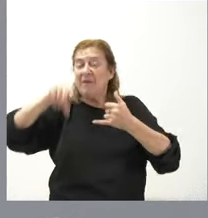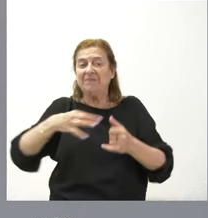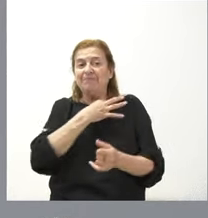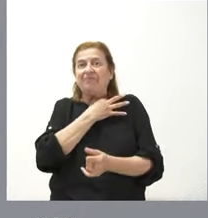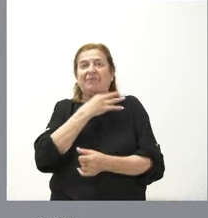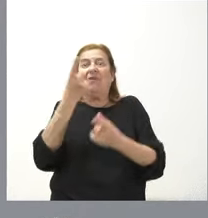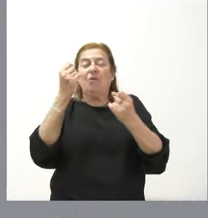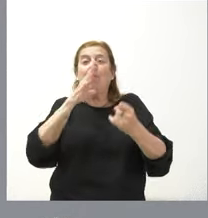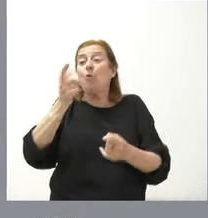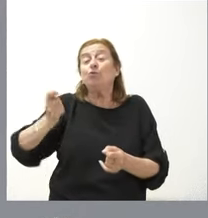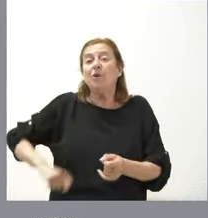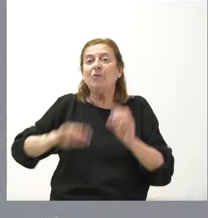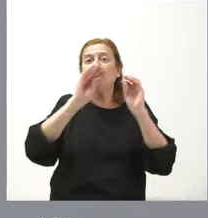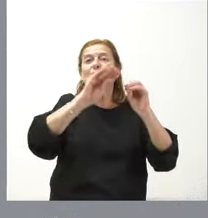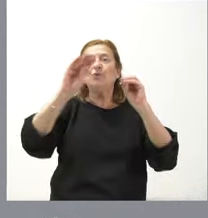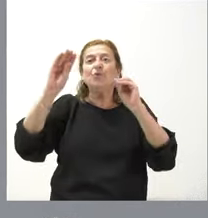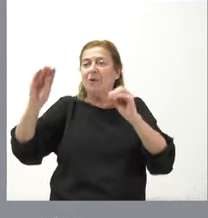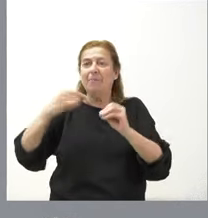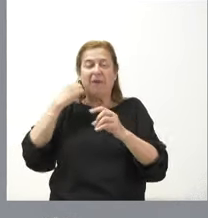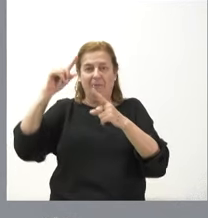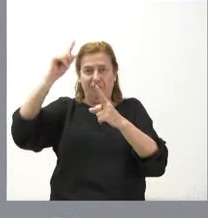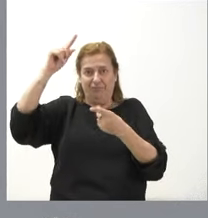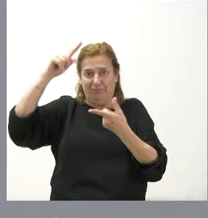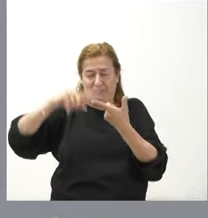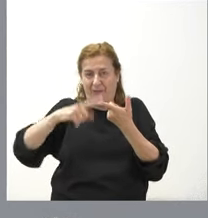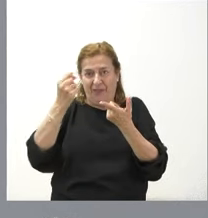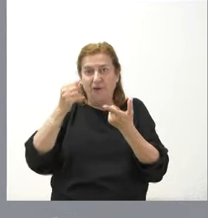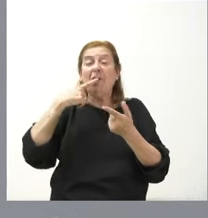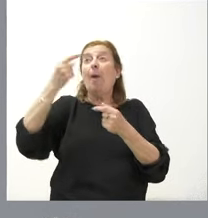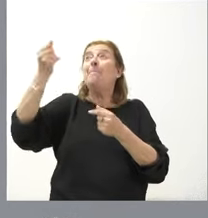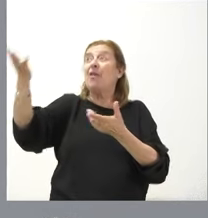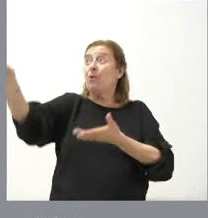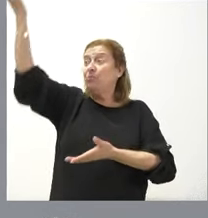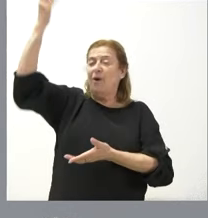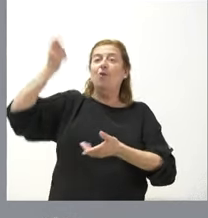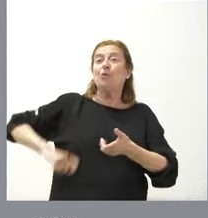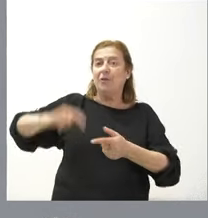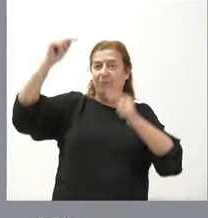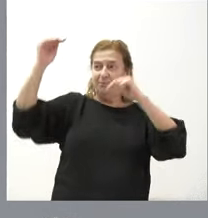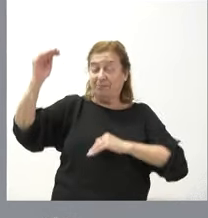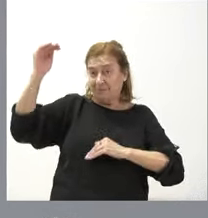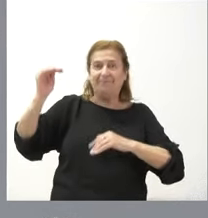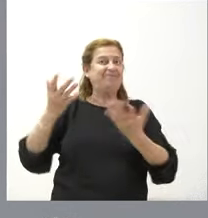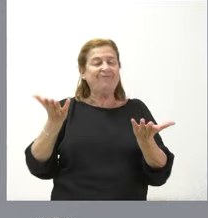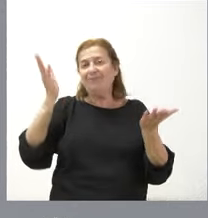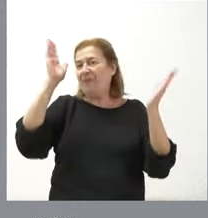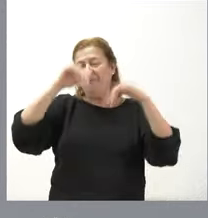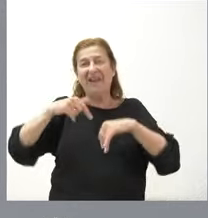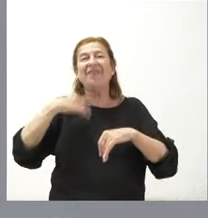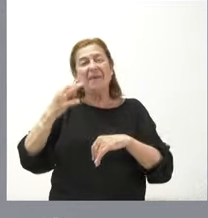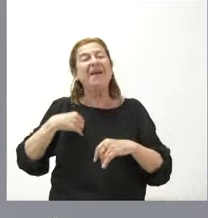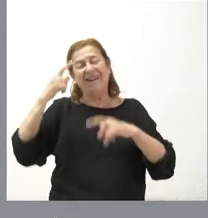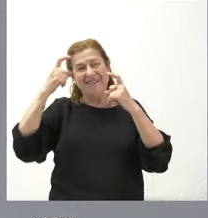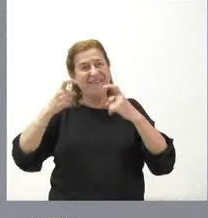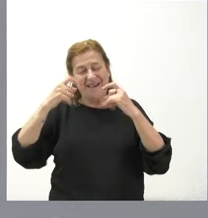el salario suyo ha pedido poder adquisitivo y porque los precios han crecido de forma muy importante y nosotros tenemos que seguir prestando